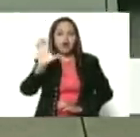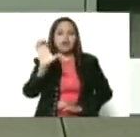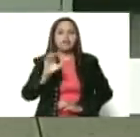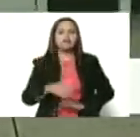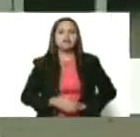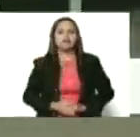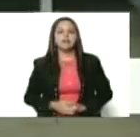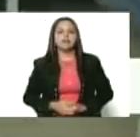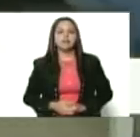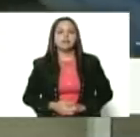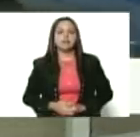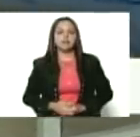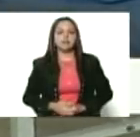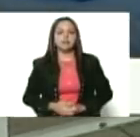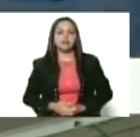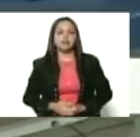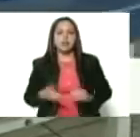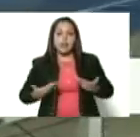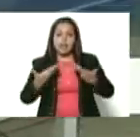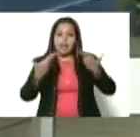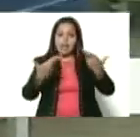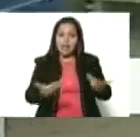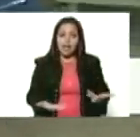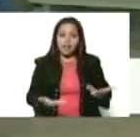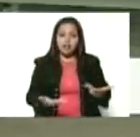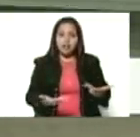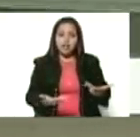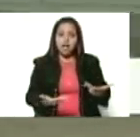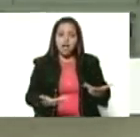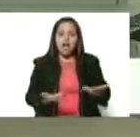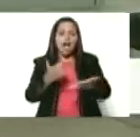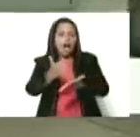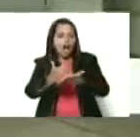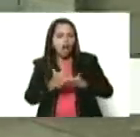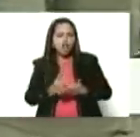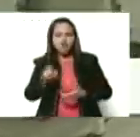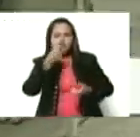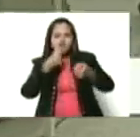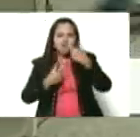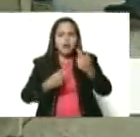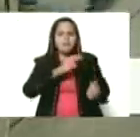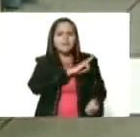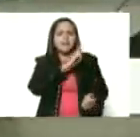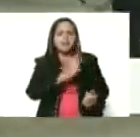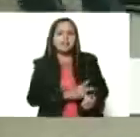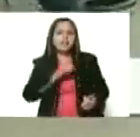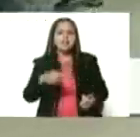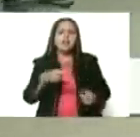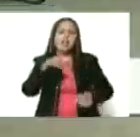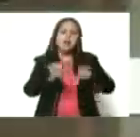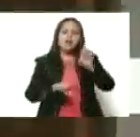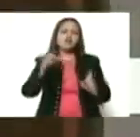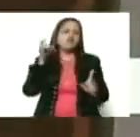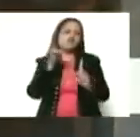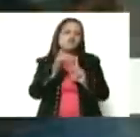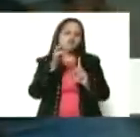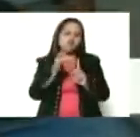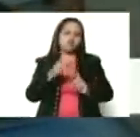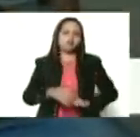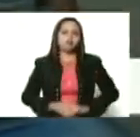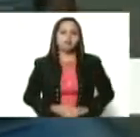se le va a dar su multivitamínico y prueba de VIH y sífilis mensual.